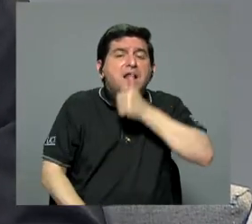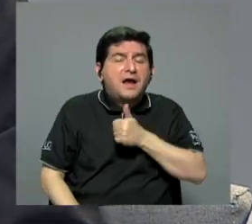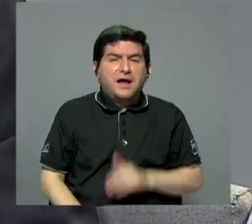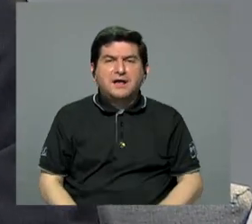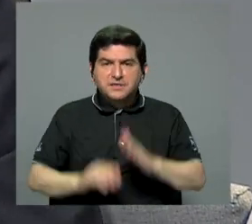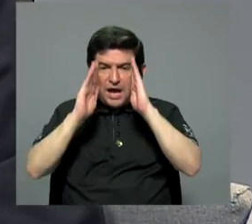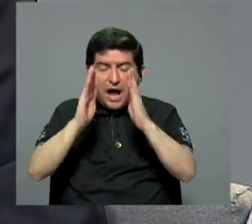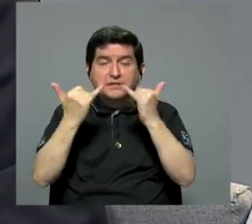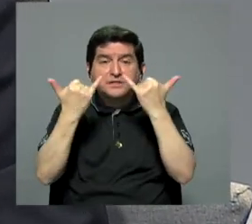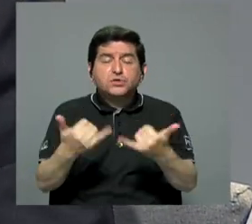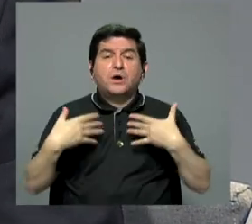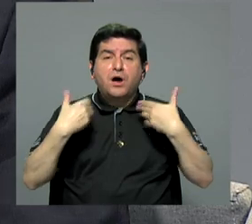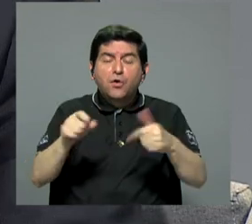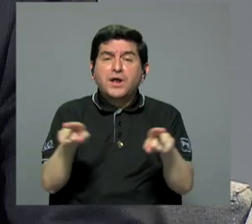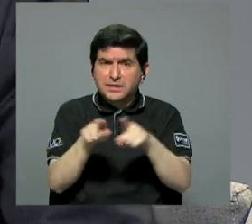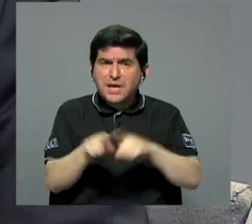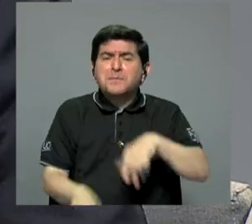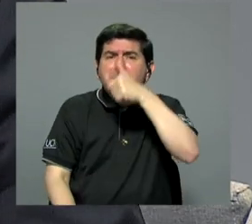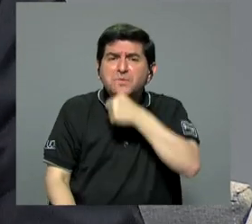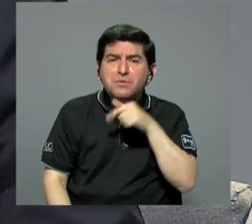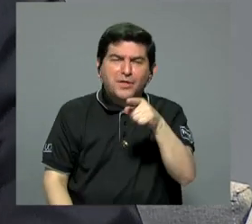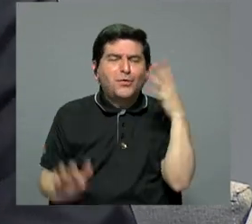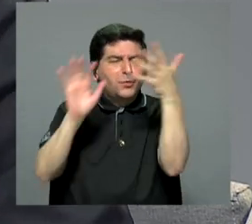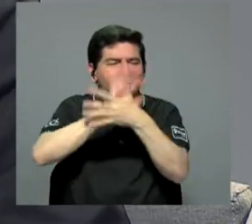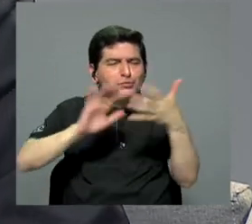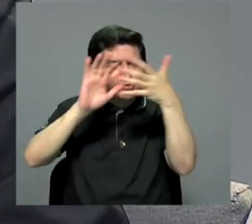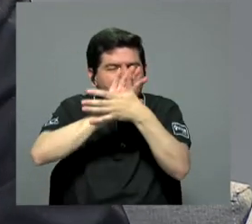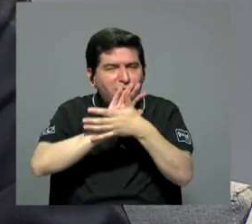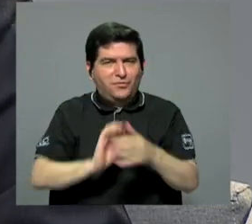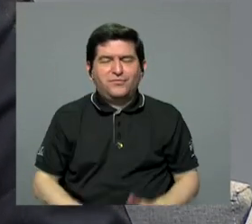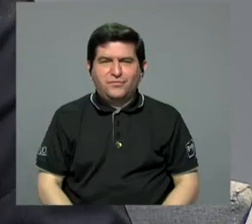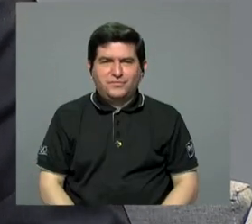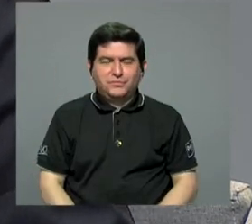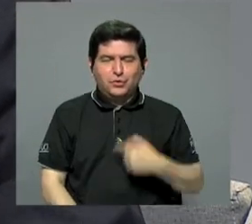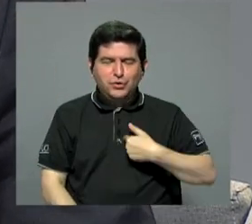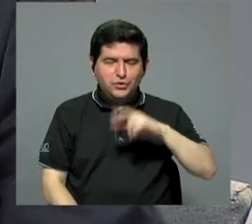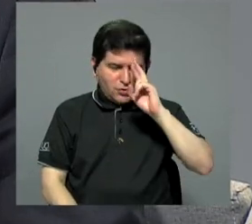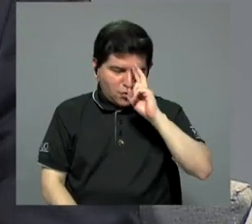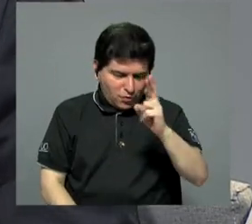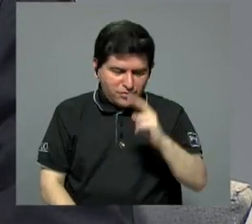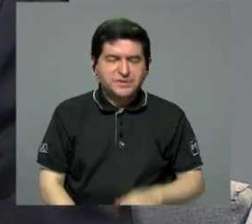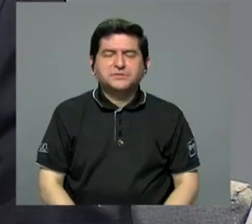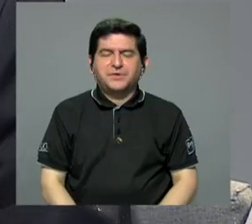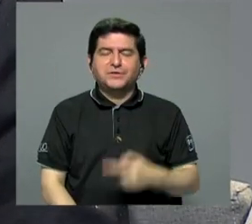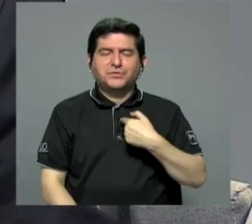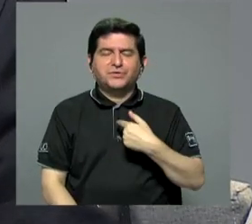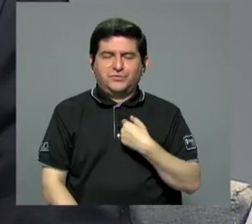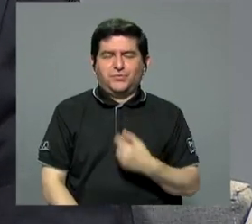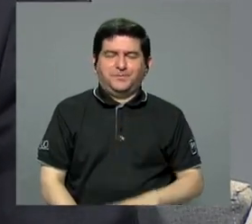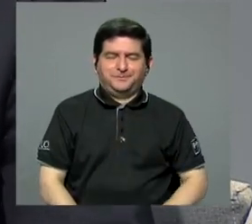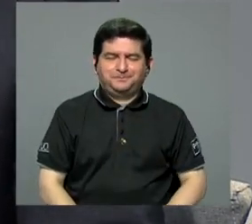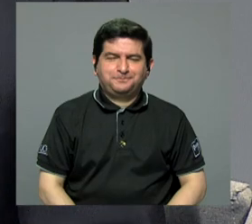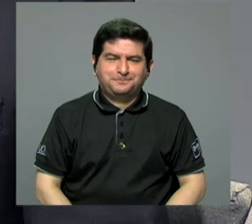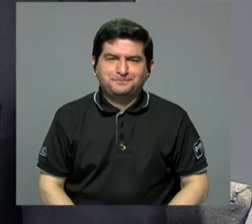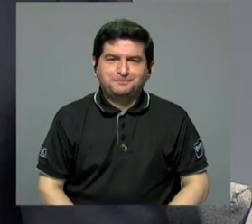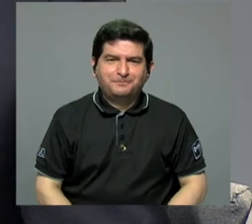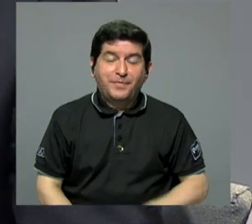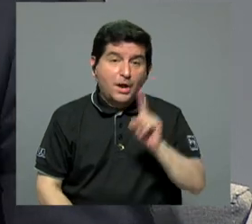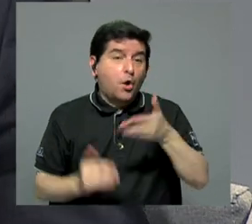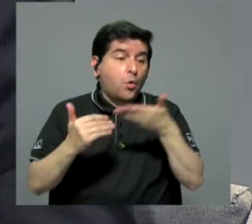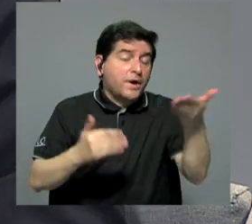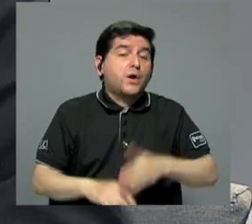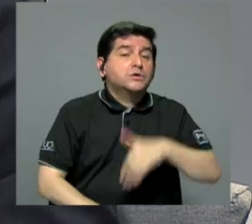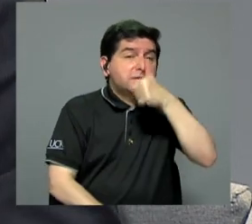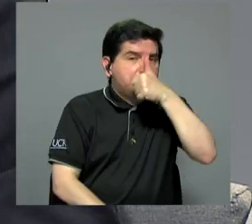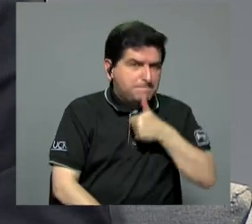salud en el sector privado. No, es que estás confundiendo los términos de salud con mucho respeto, porque sabes que te tengo enorme respeto. sea, una